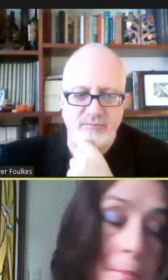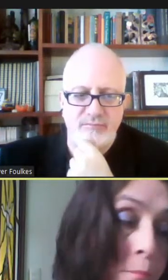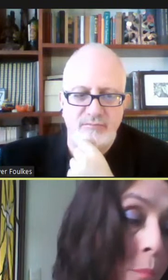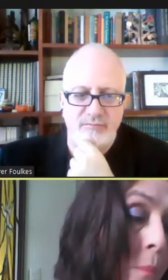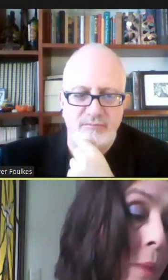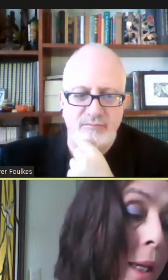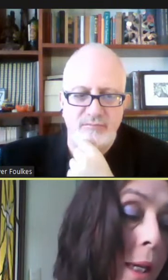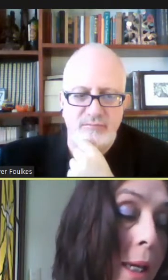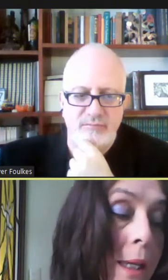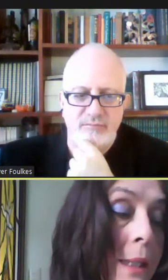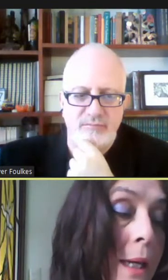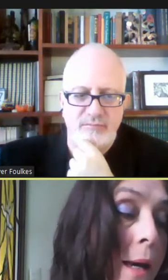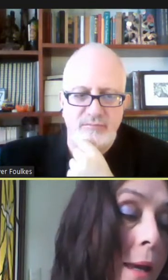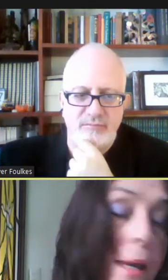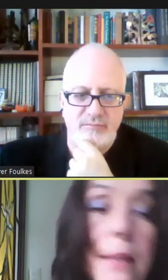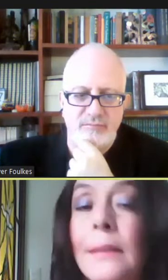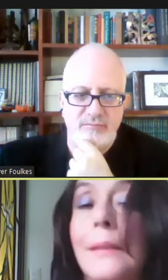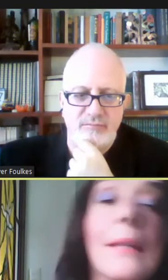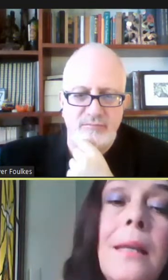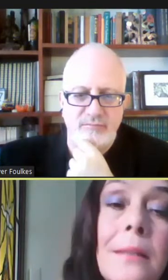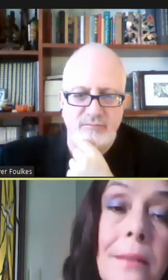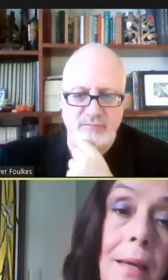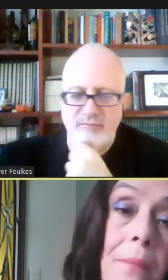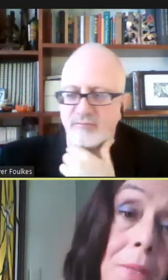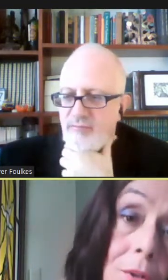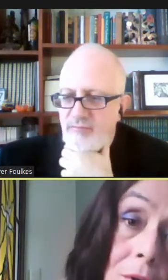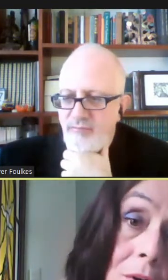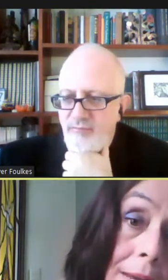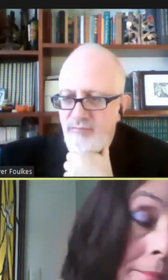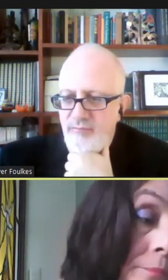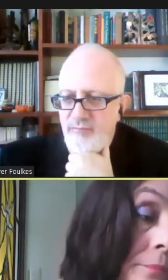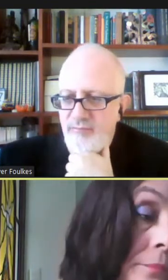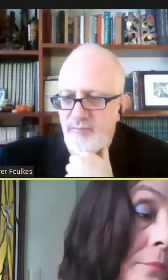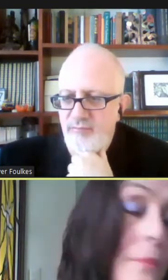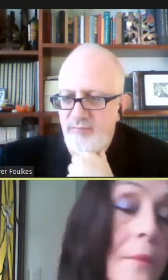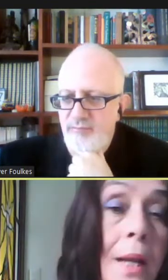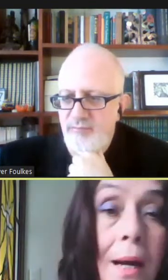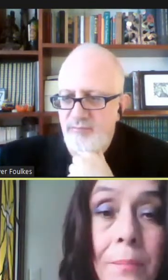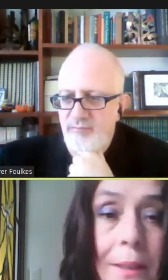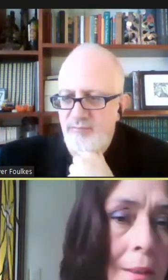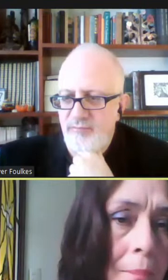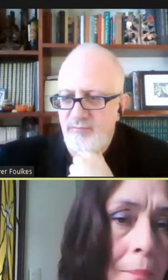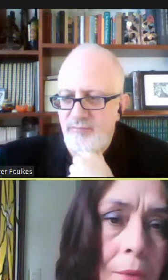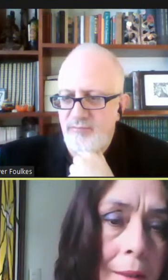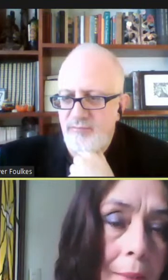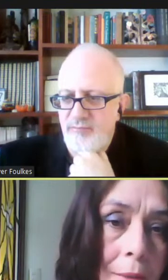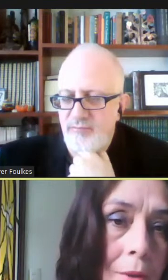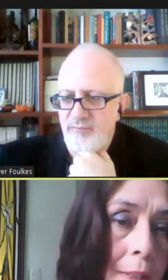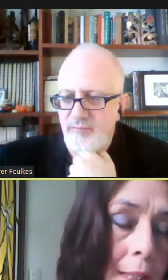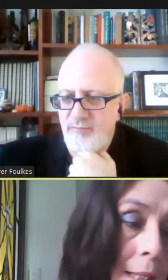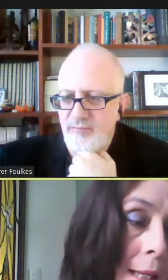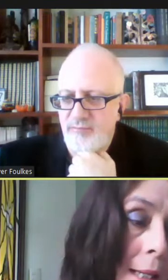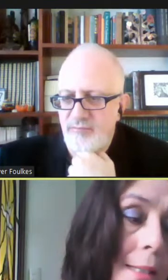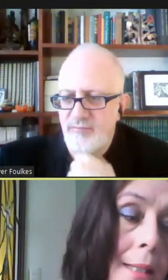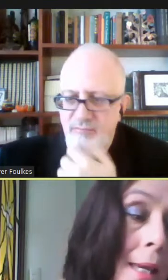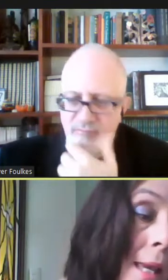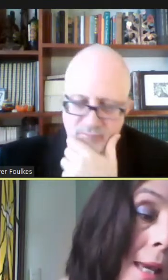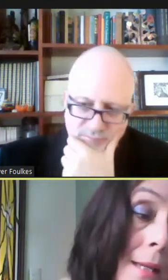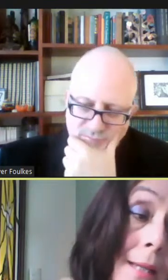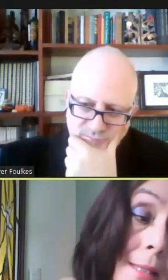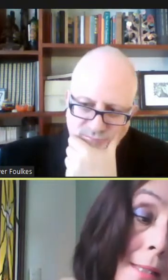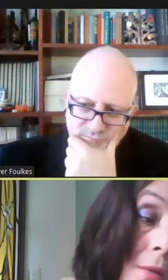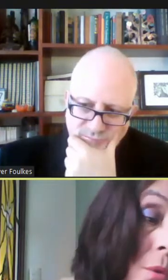Martín, que ella es pintora, ha participado en diversos talleres,